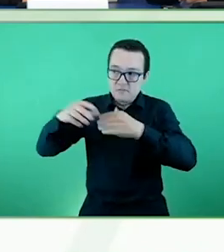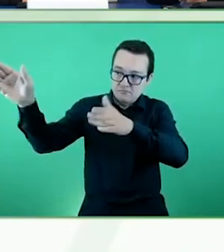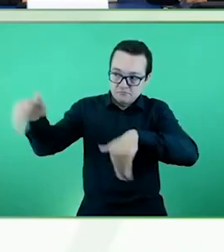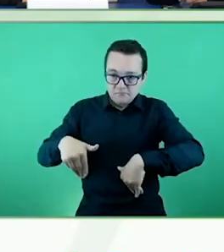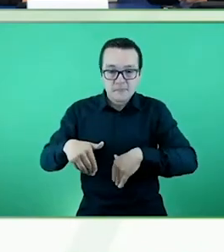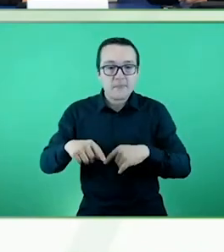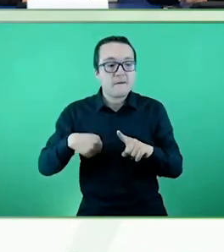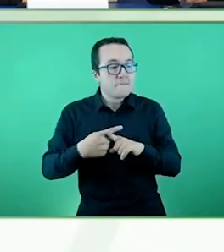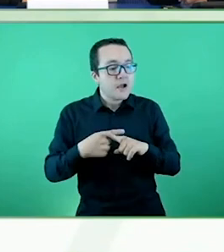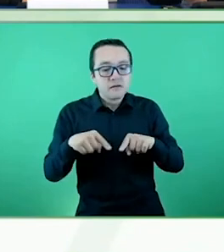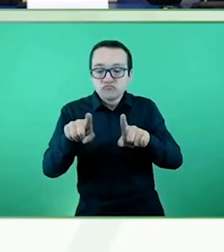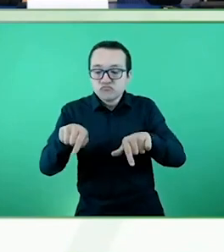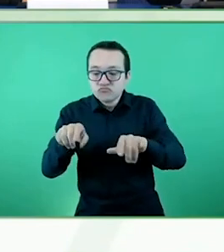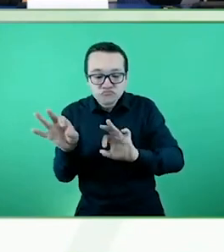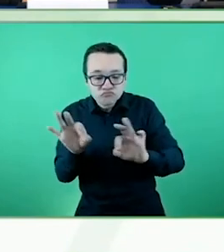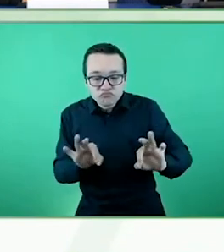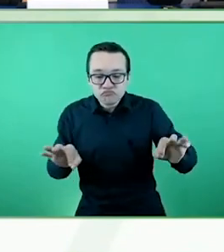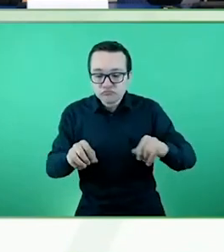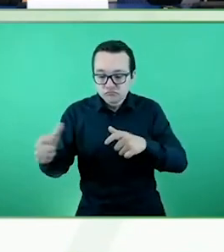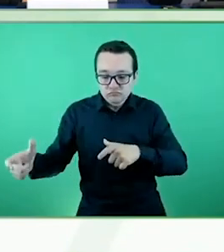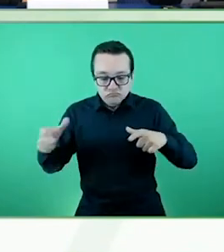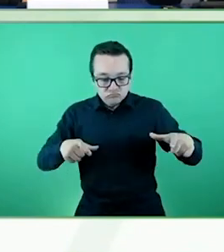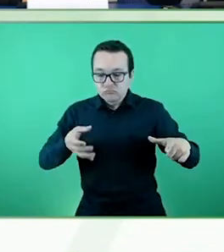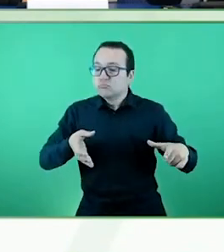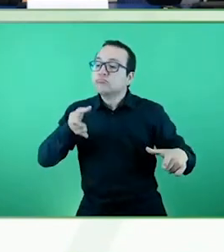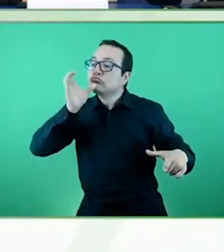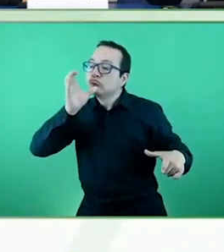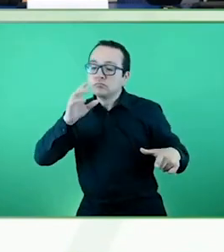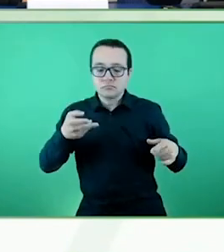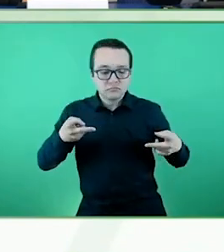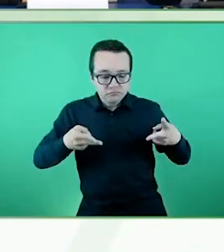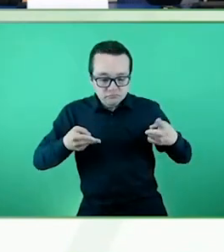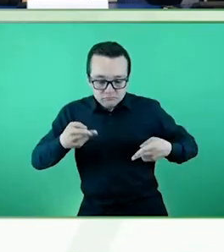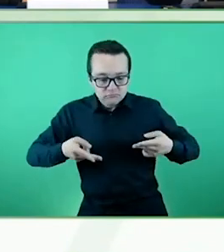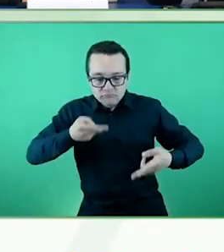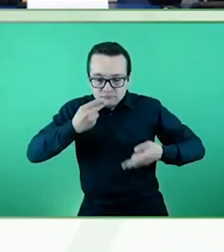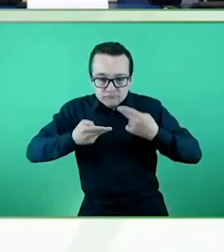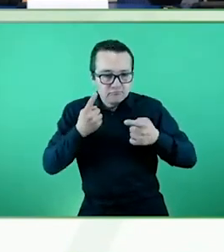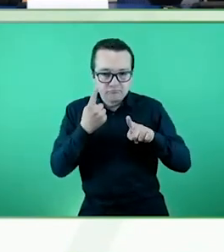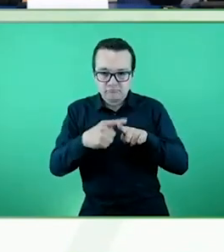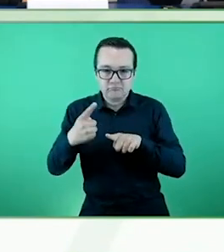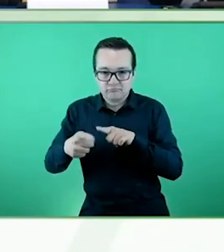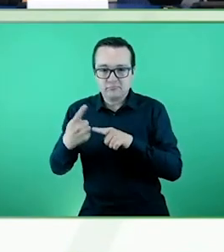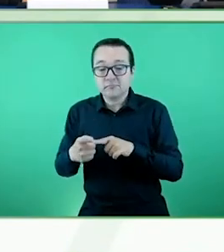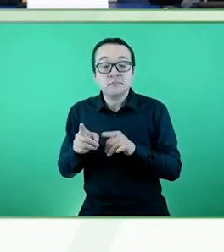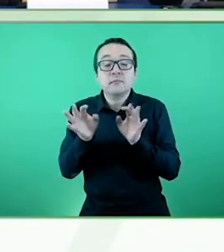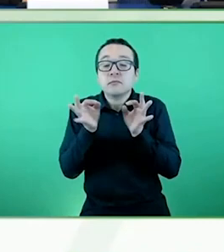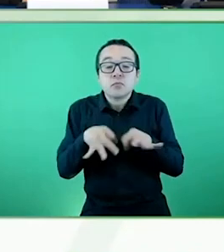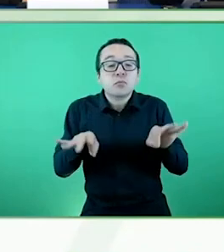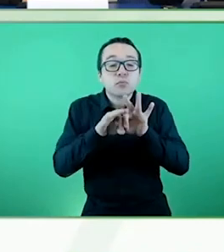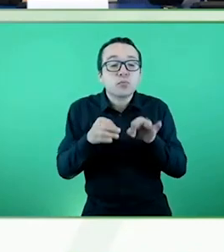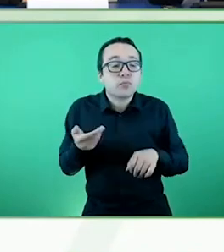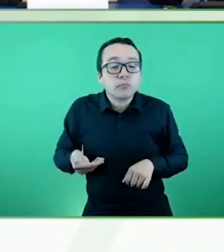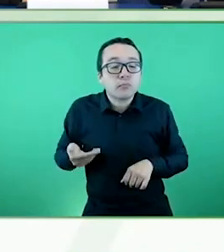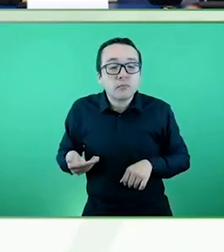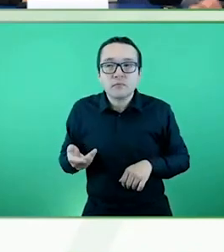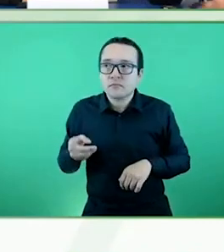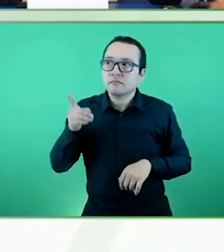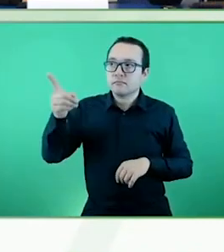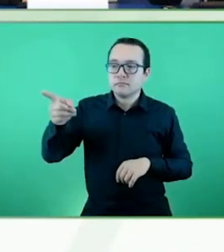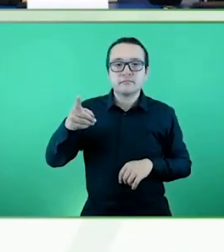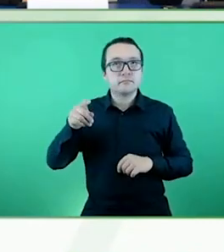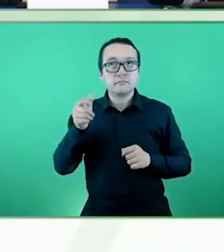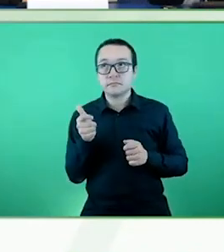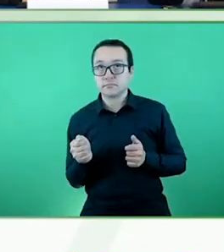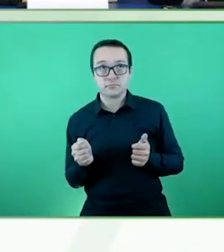lo más importante quizá de los apartamentos es el sistema de domótica que controla todo el apartamento. A